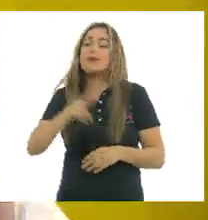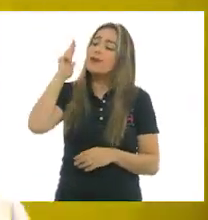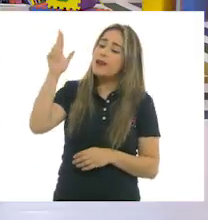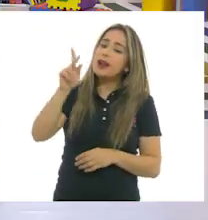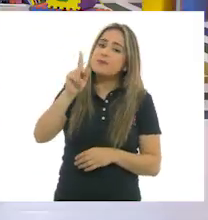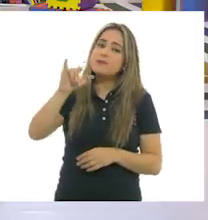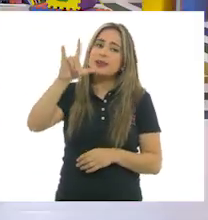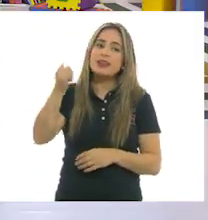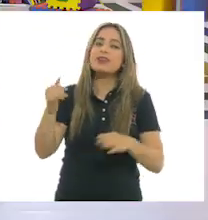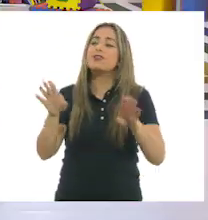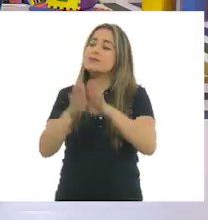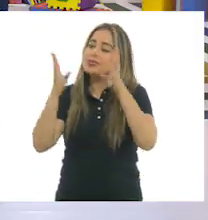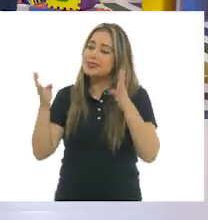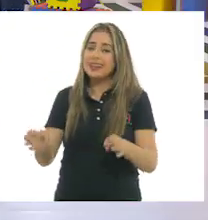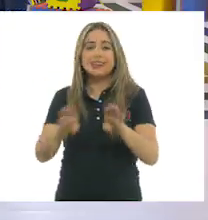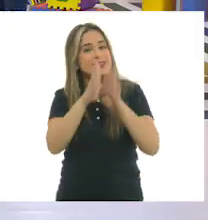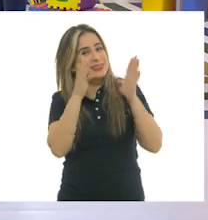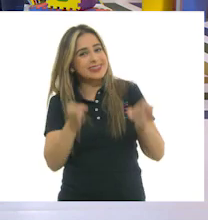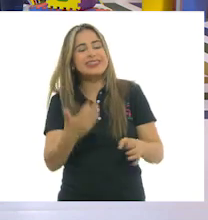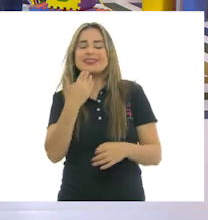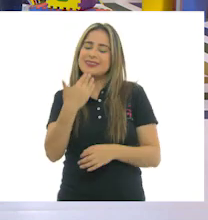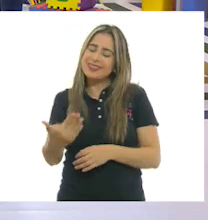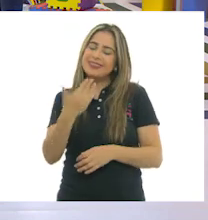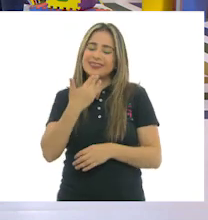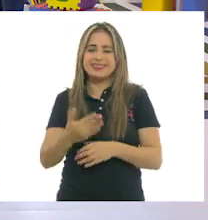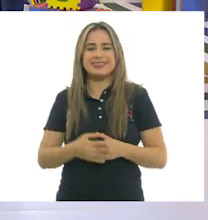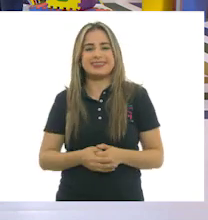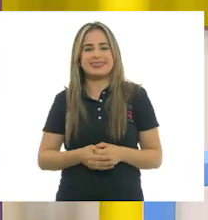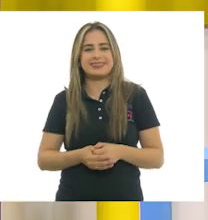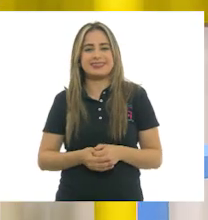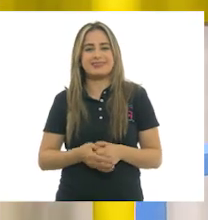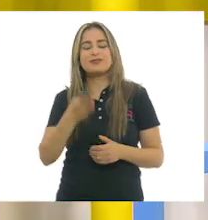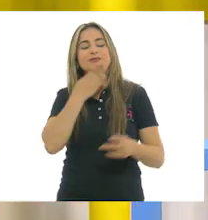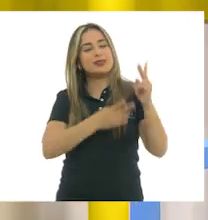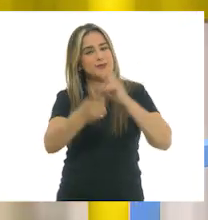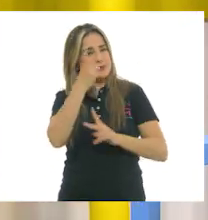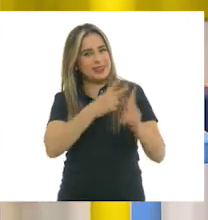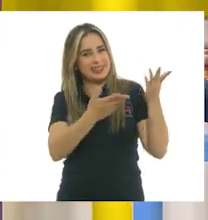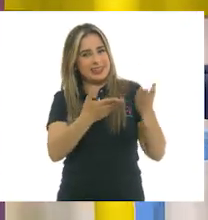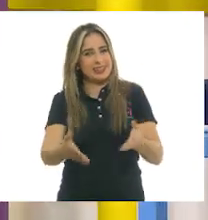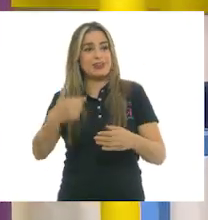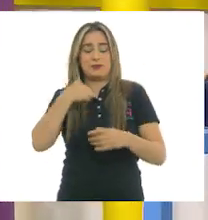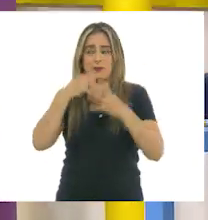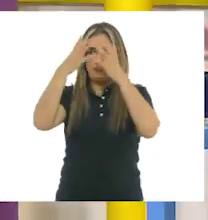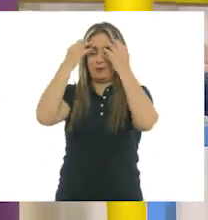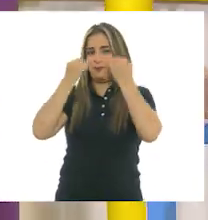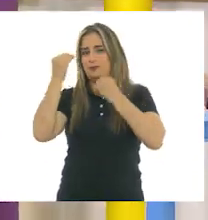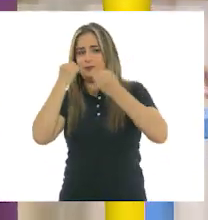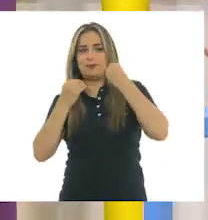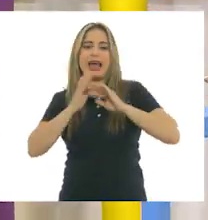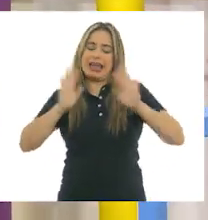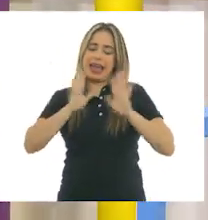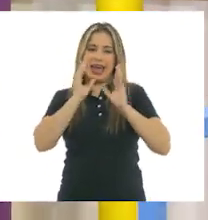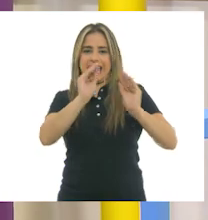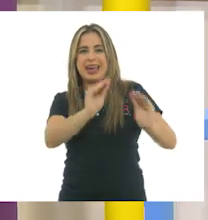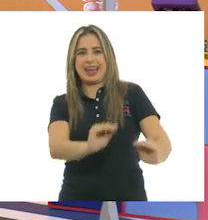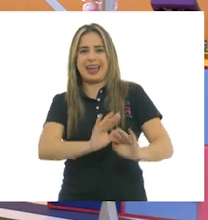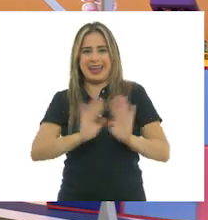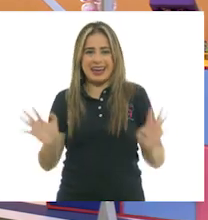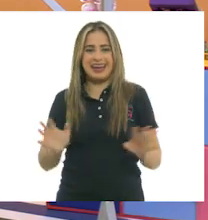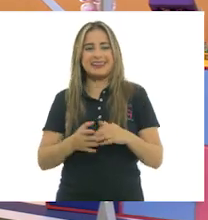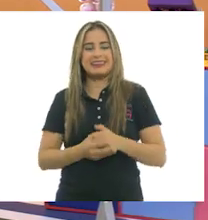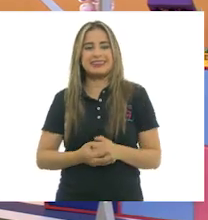Pili! ¿Cómo estás? ¡Hola! ¡Muy bien! ¡Bienvenido! Estaba yo de personaje, pero ya... Ya lo sé, es muy divertido jugar con ellos.